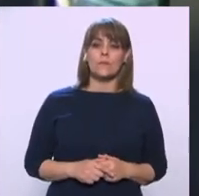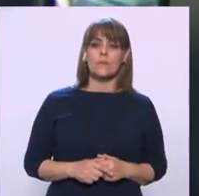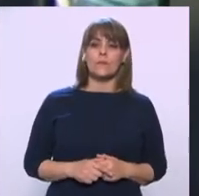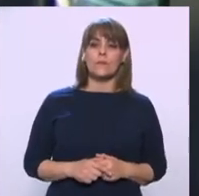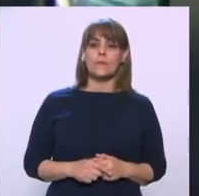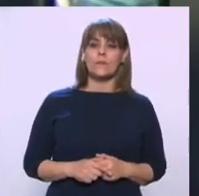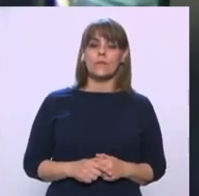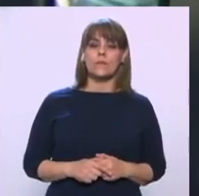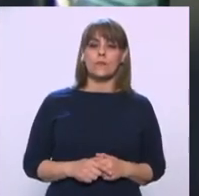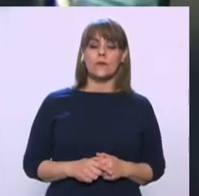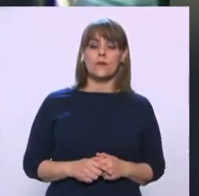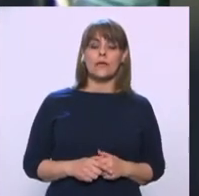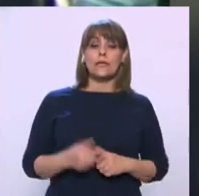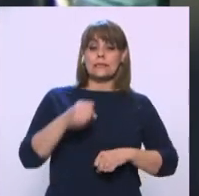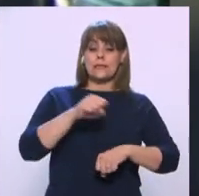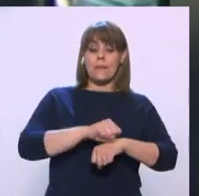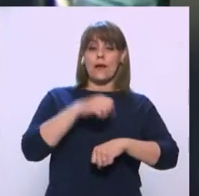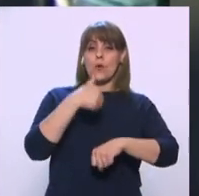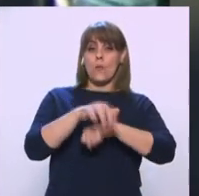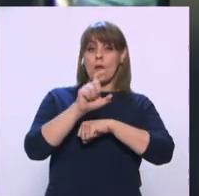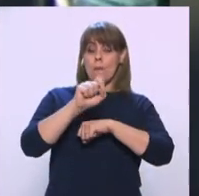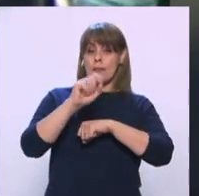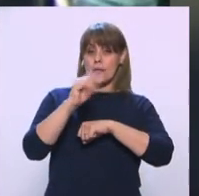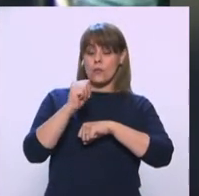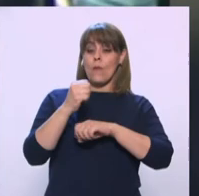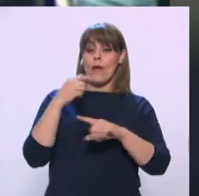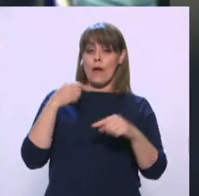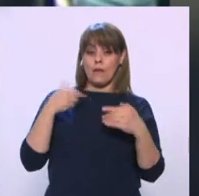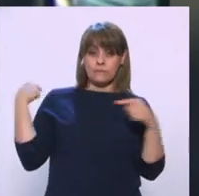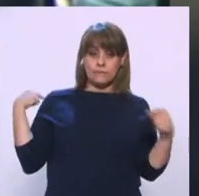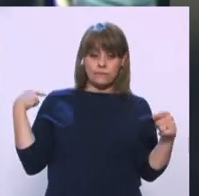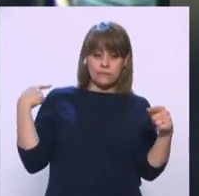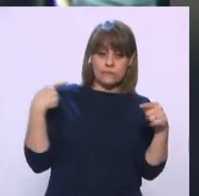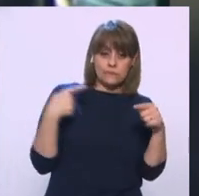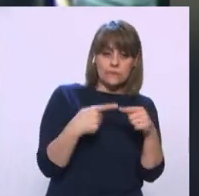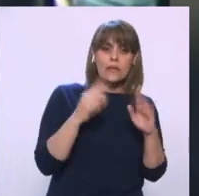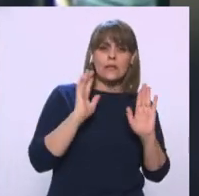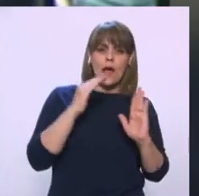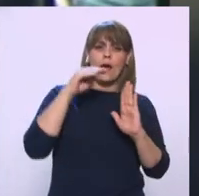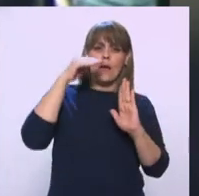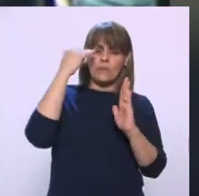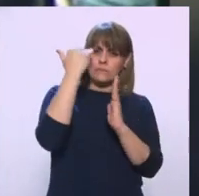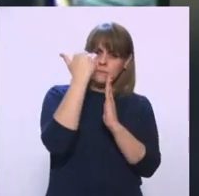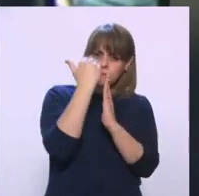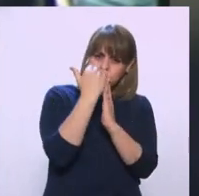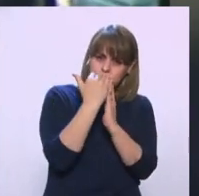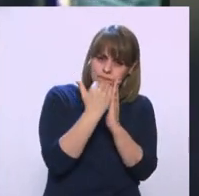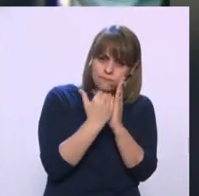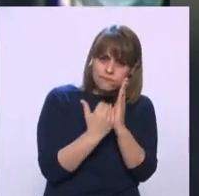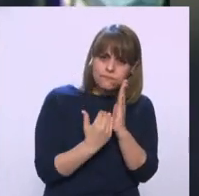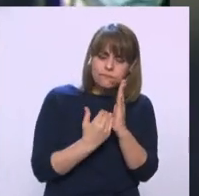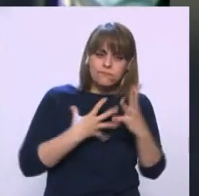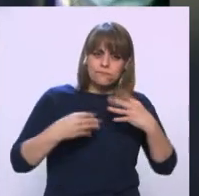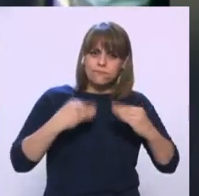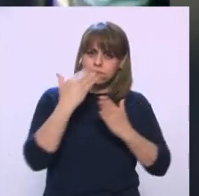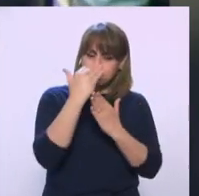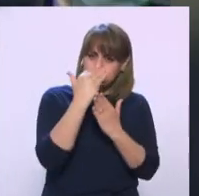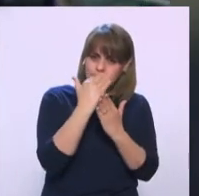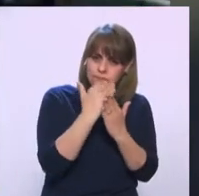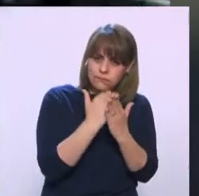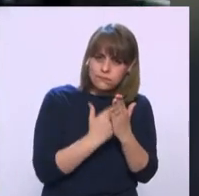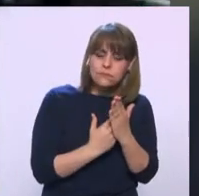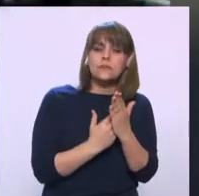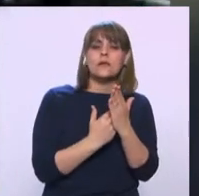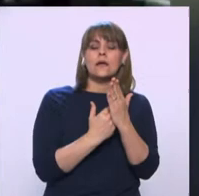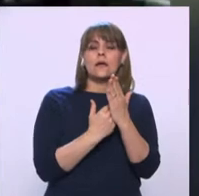Desde la semana 29 Hay un claro Descenso En el número De casos Activos A nivel Nacional Y